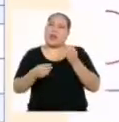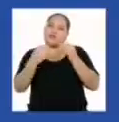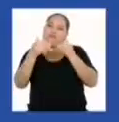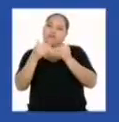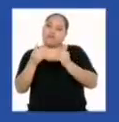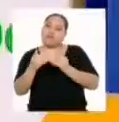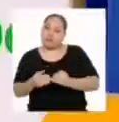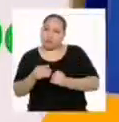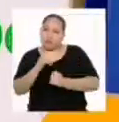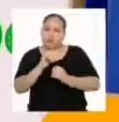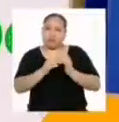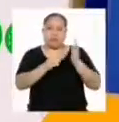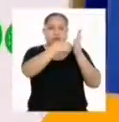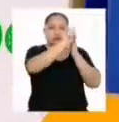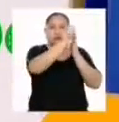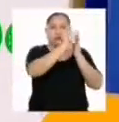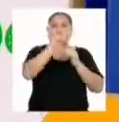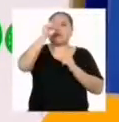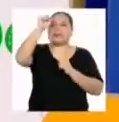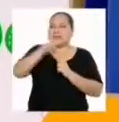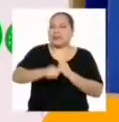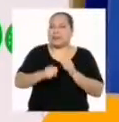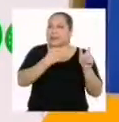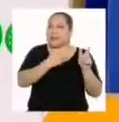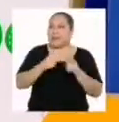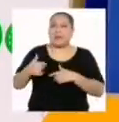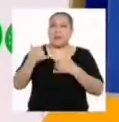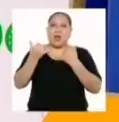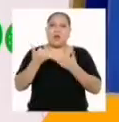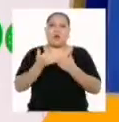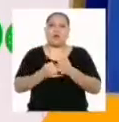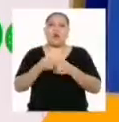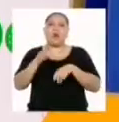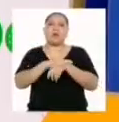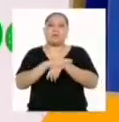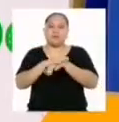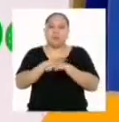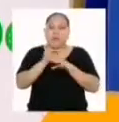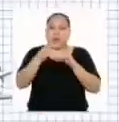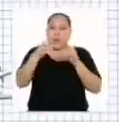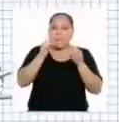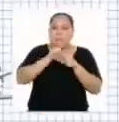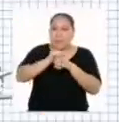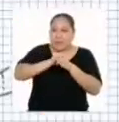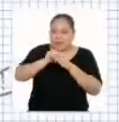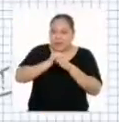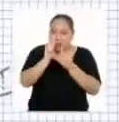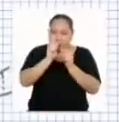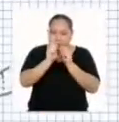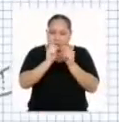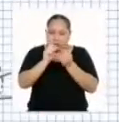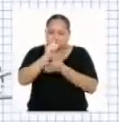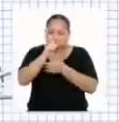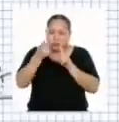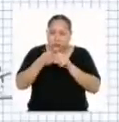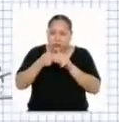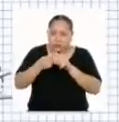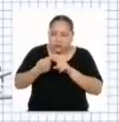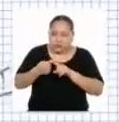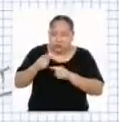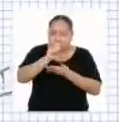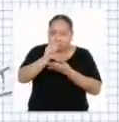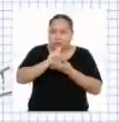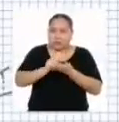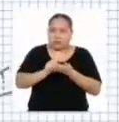otro check. ¡Listos! Ahora nos toca la fase de ejecución del plan. Primero, Establecemos relaciones entre